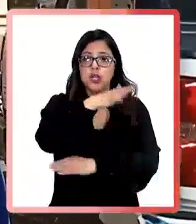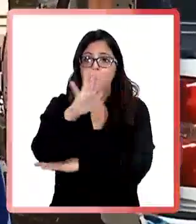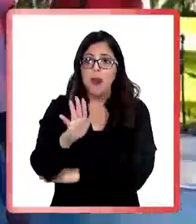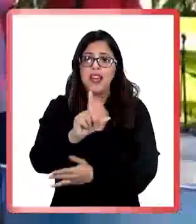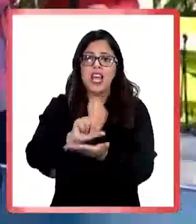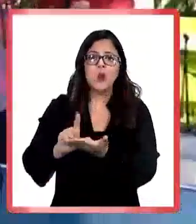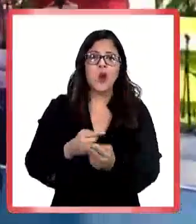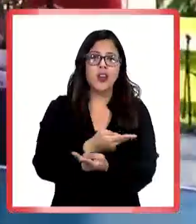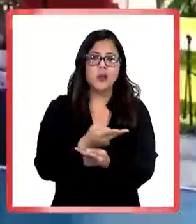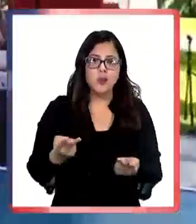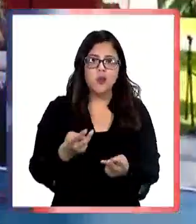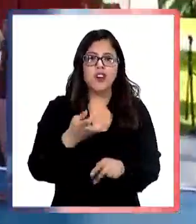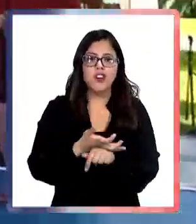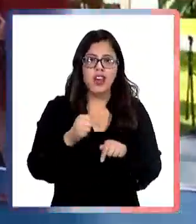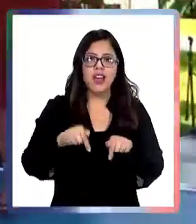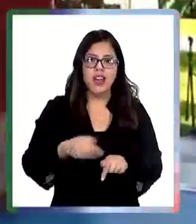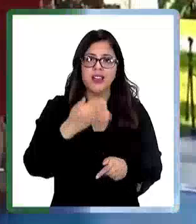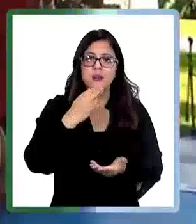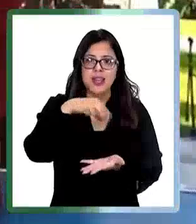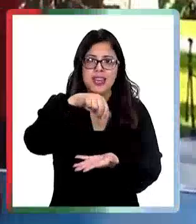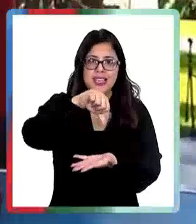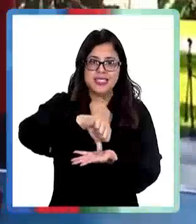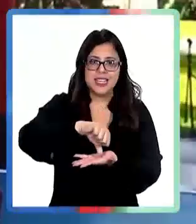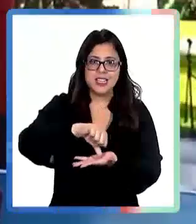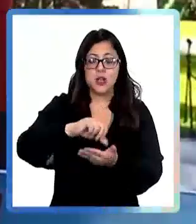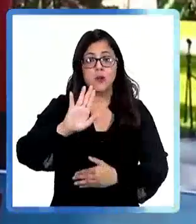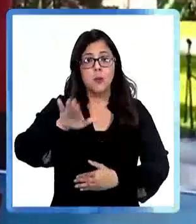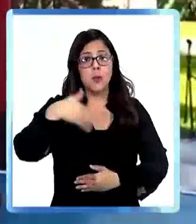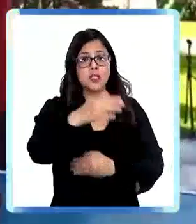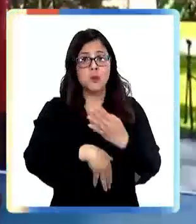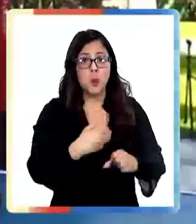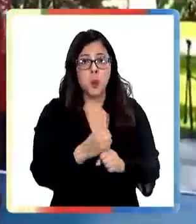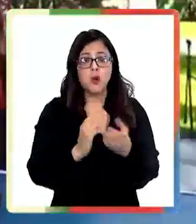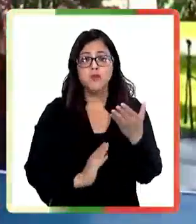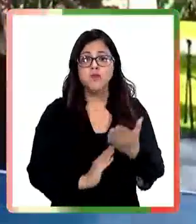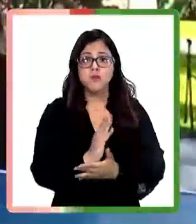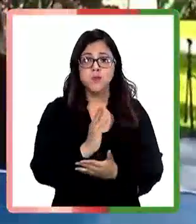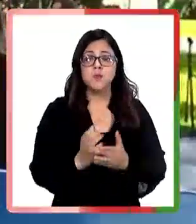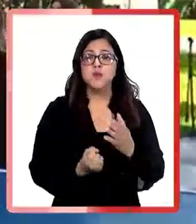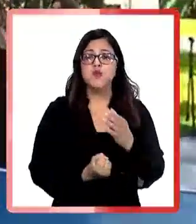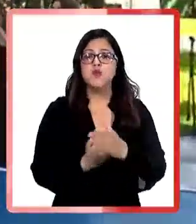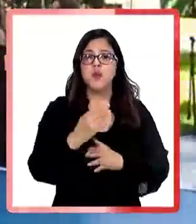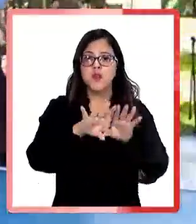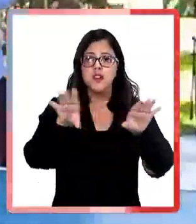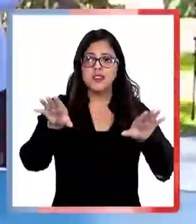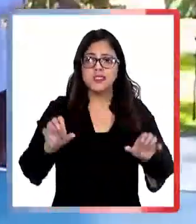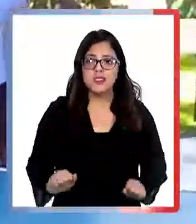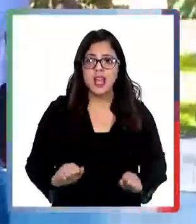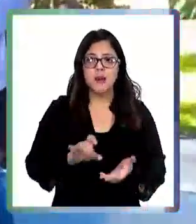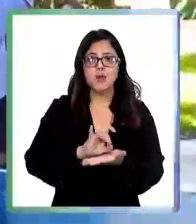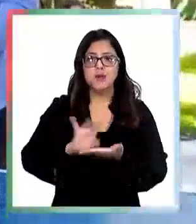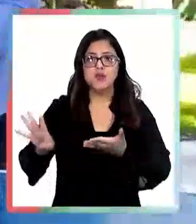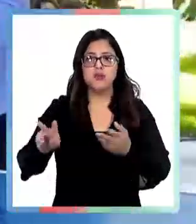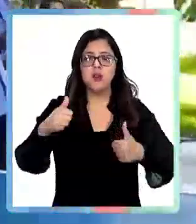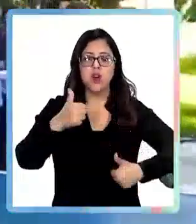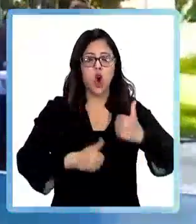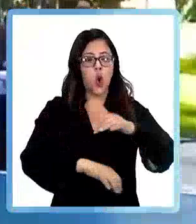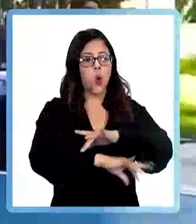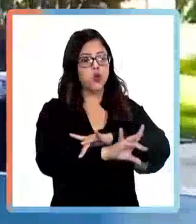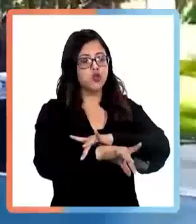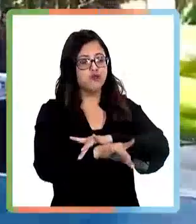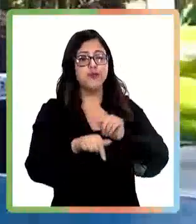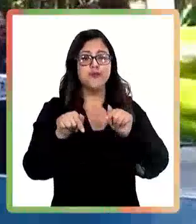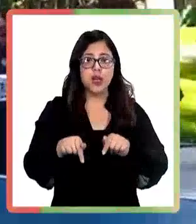espacio público también que está ocurriendo en el centro de Puerto Montt. A contar del próximo año comenzará a regir un nuevo sistema que elimina la concursabilidad